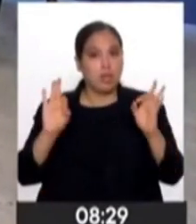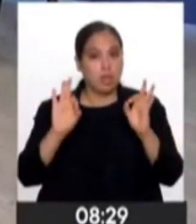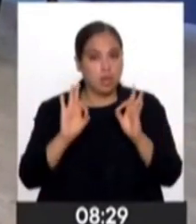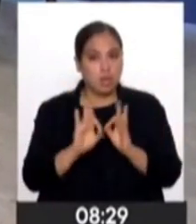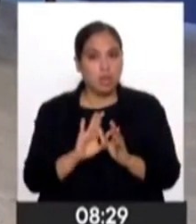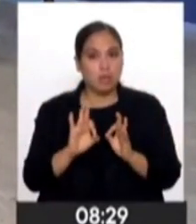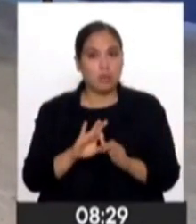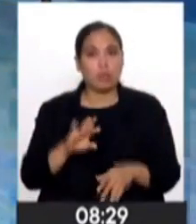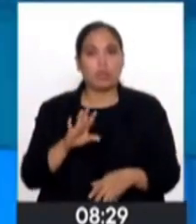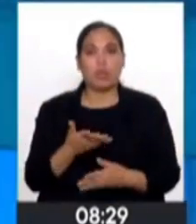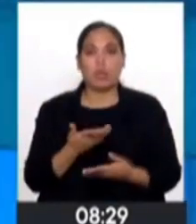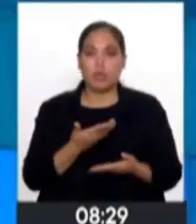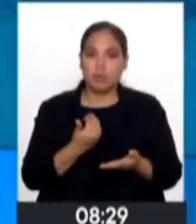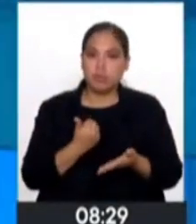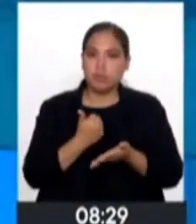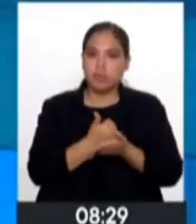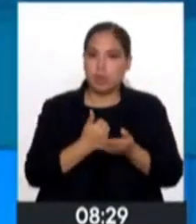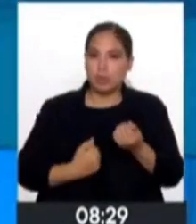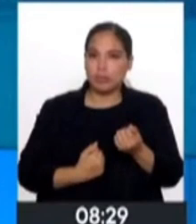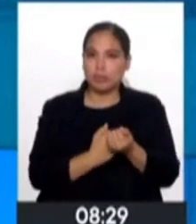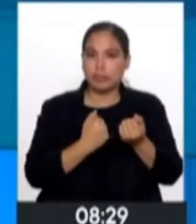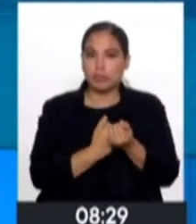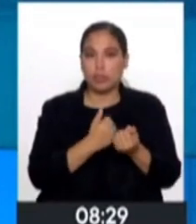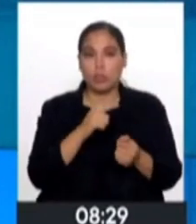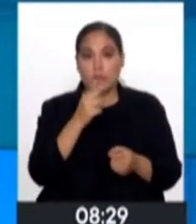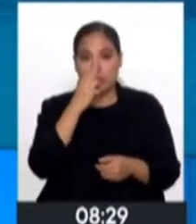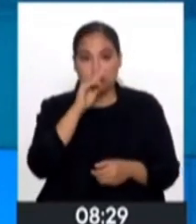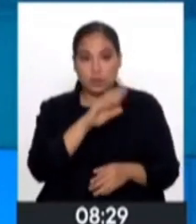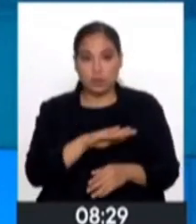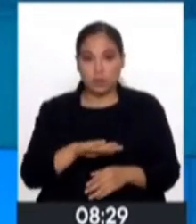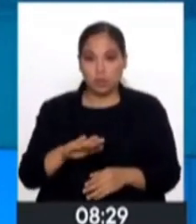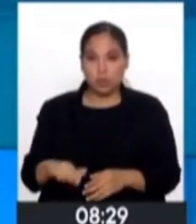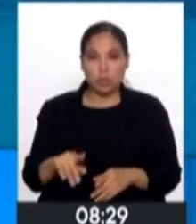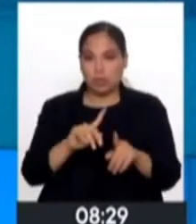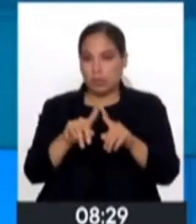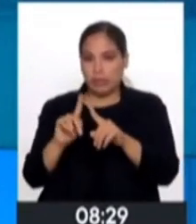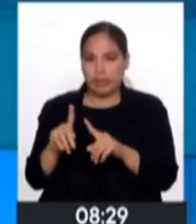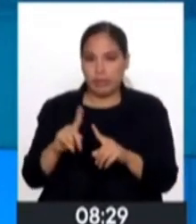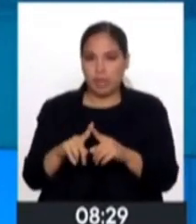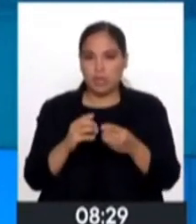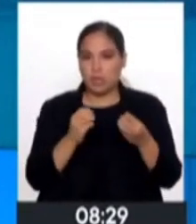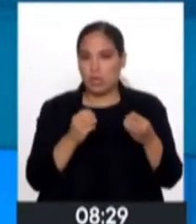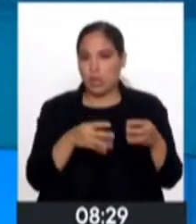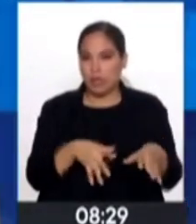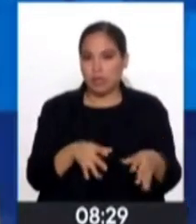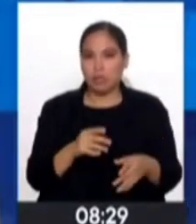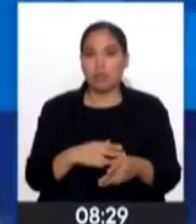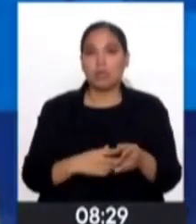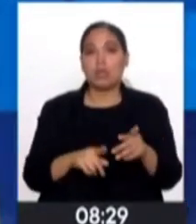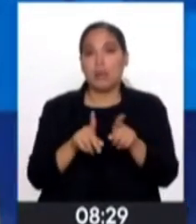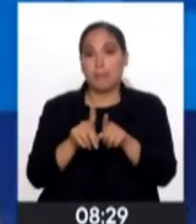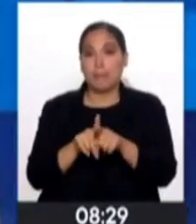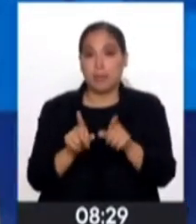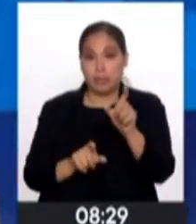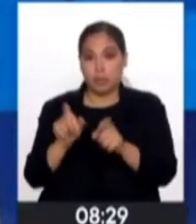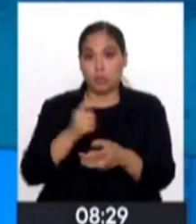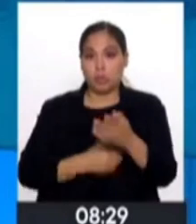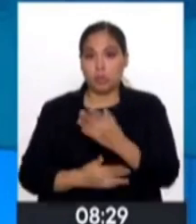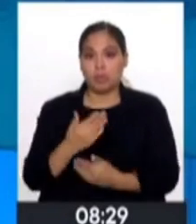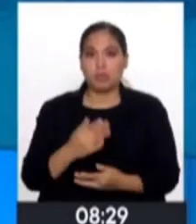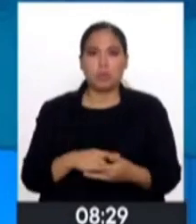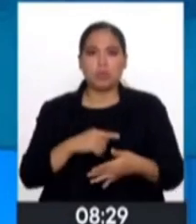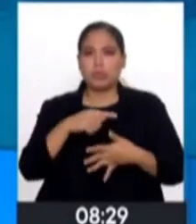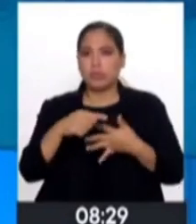las poblaciones vulnerables, estamos hablando de niños en estado de abandono, al igual que adultos mayores o personas con discapacidad. En ese sentido, ¿cuáles son los